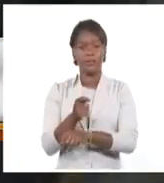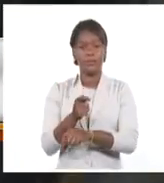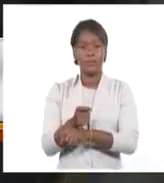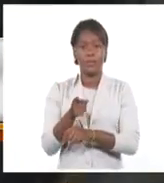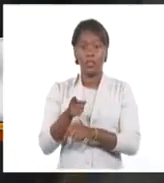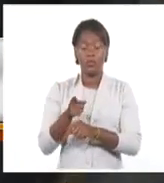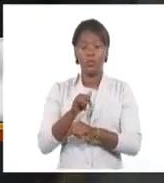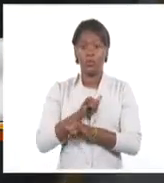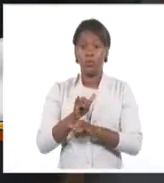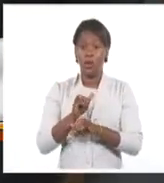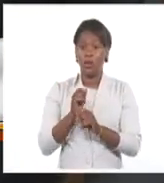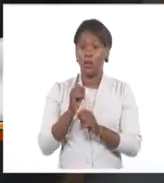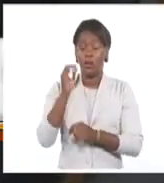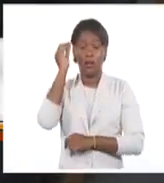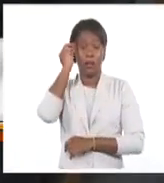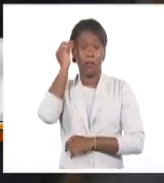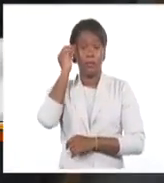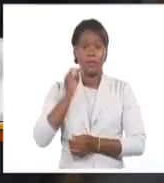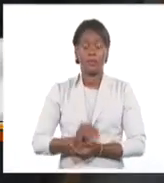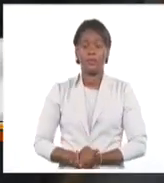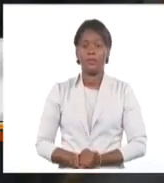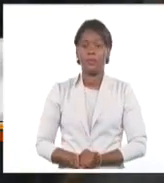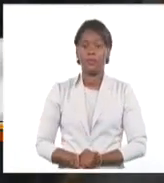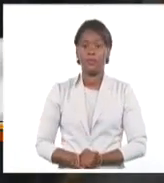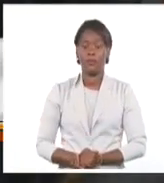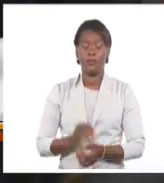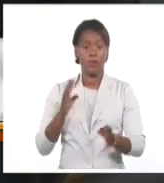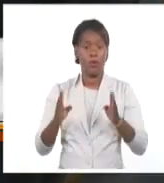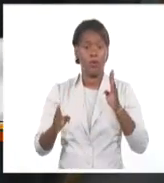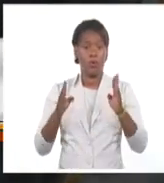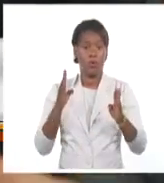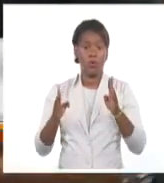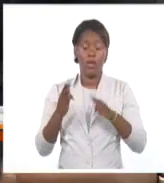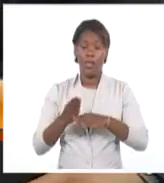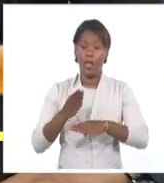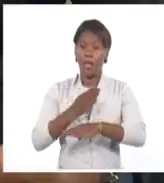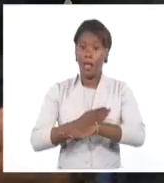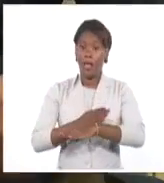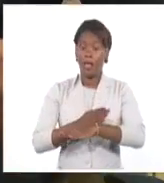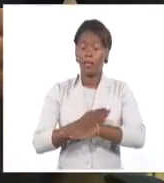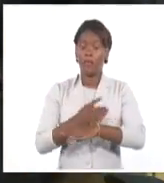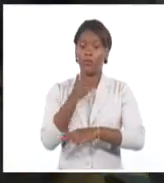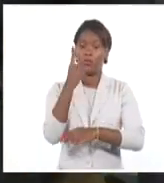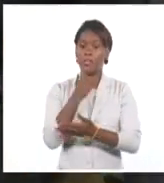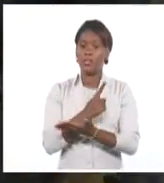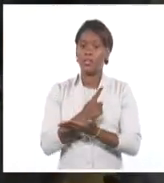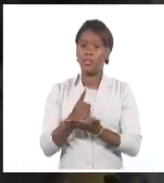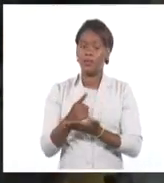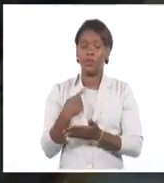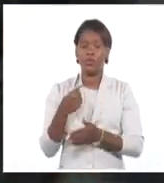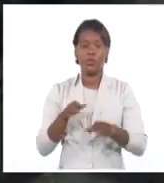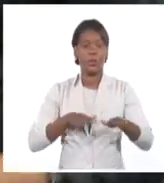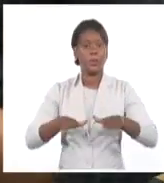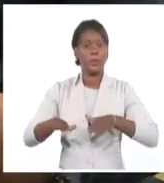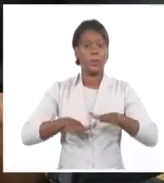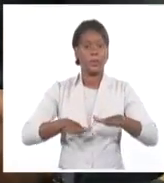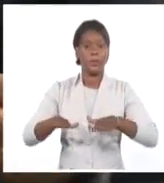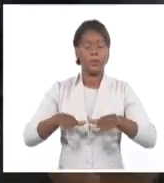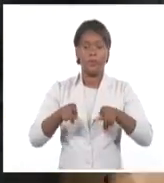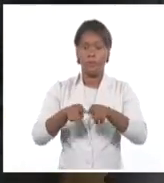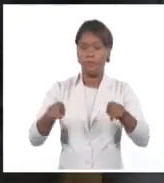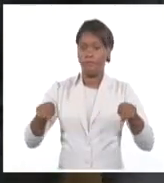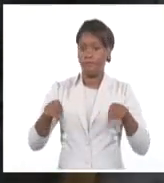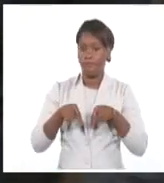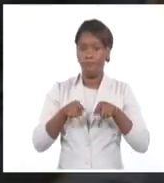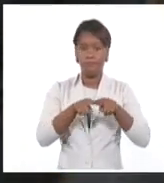Fue toda una jornada de una semana antes de comenzar el evento para nosotros preparar todos esos escenarios, hacer